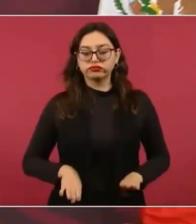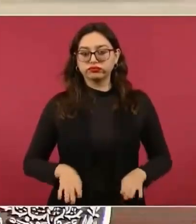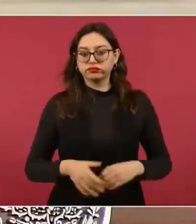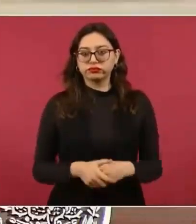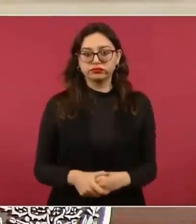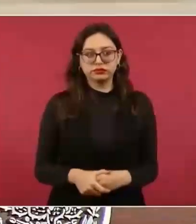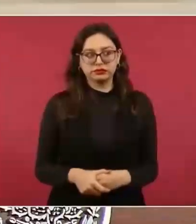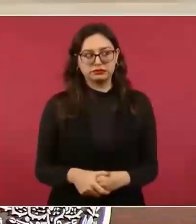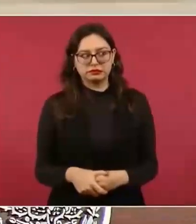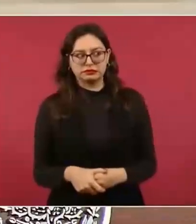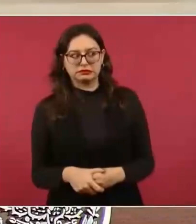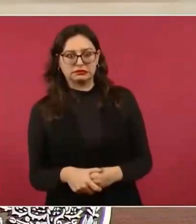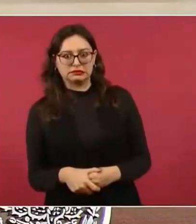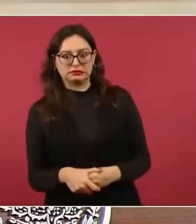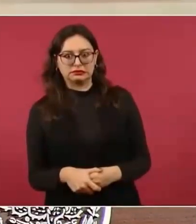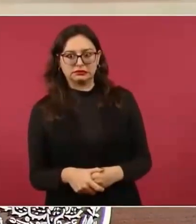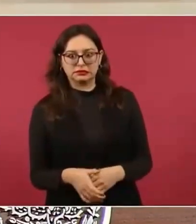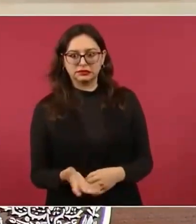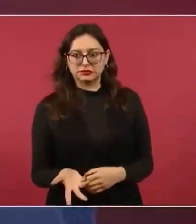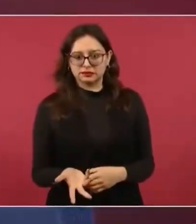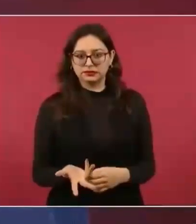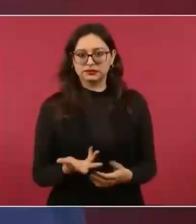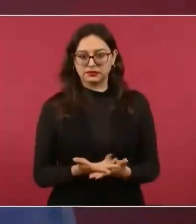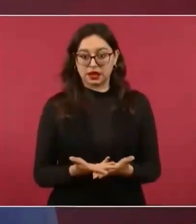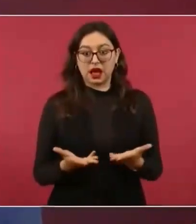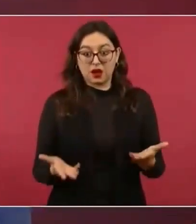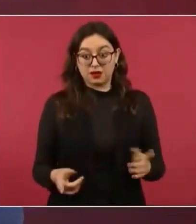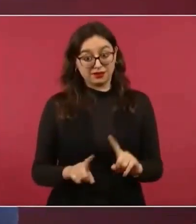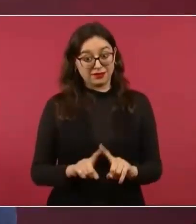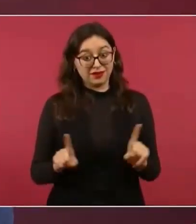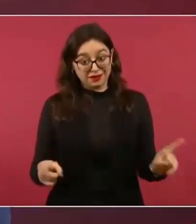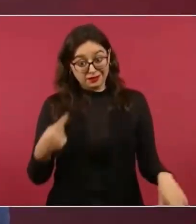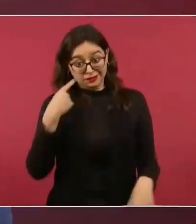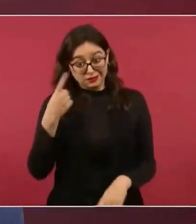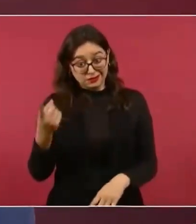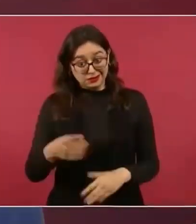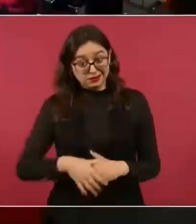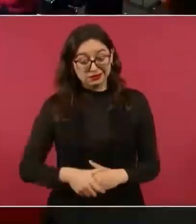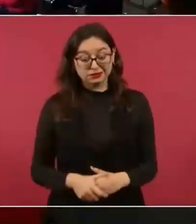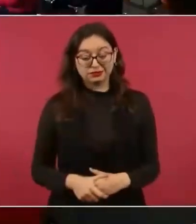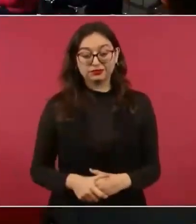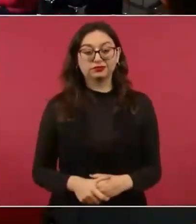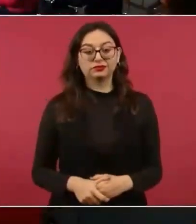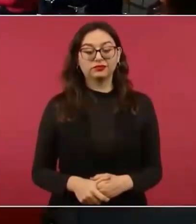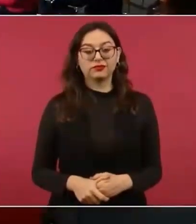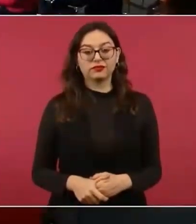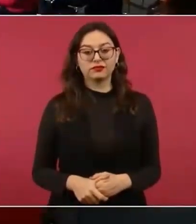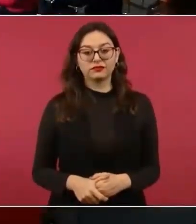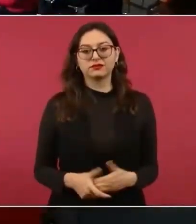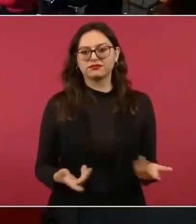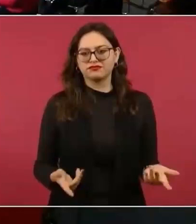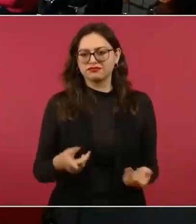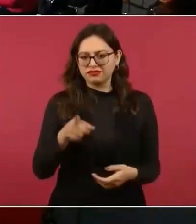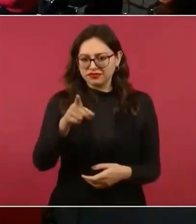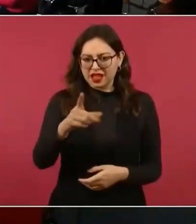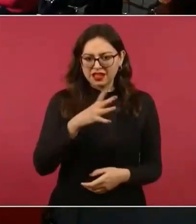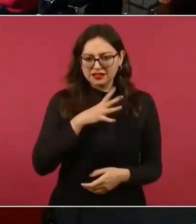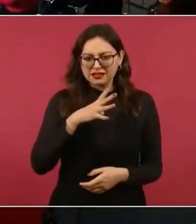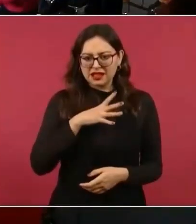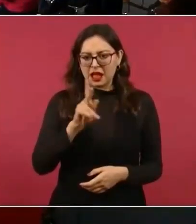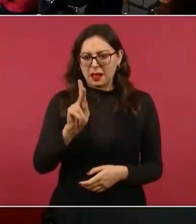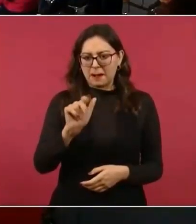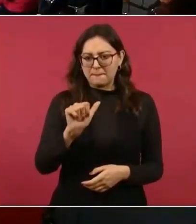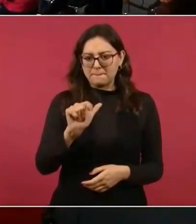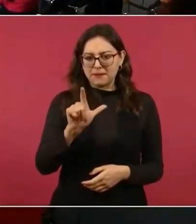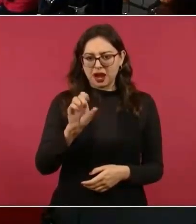¿no? Ahora van a ver el estilo. Está lloviendo ahorita Palomino, ¿no? Palomino es el